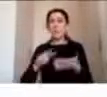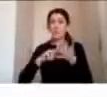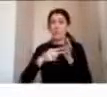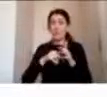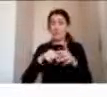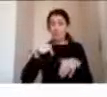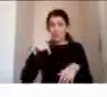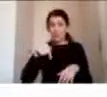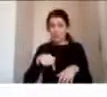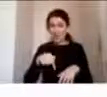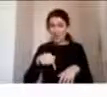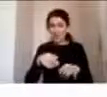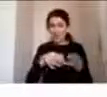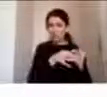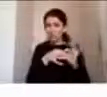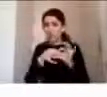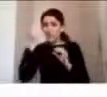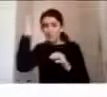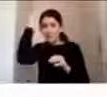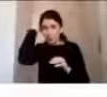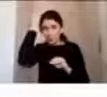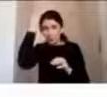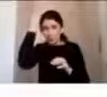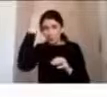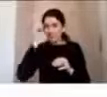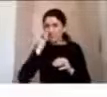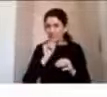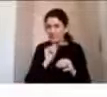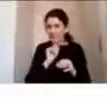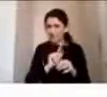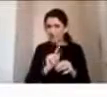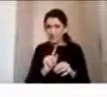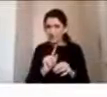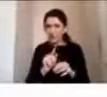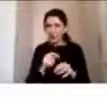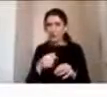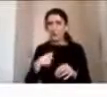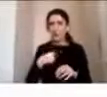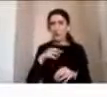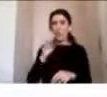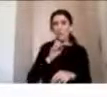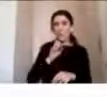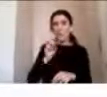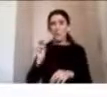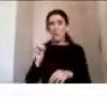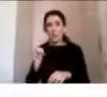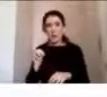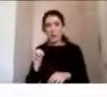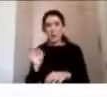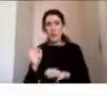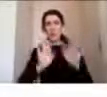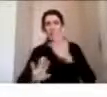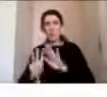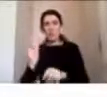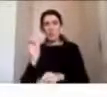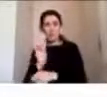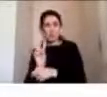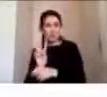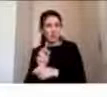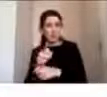lesión? o como papá mamá familiar algún cuidador profesor profesional